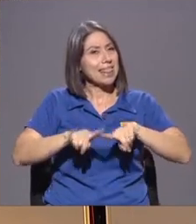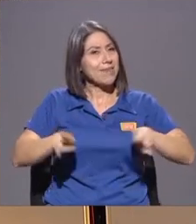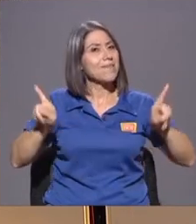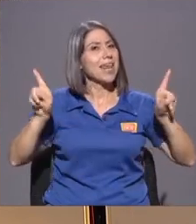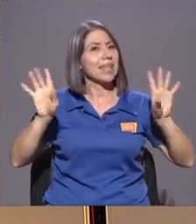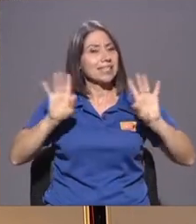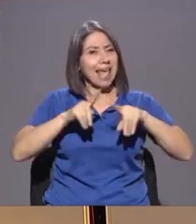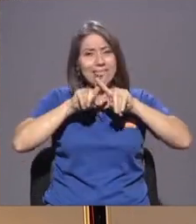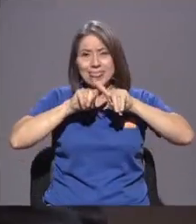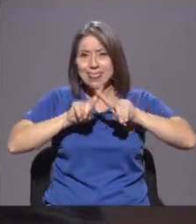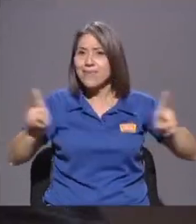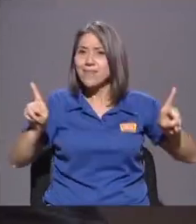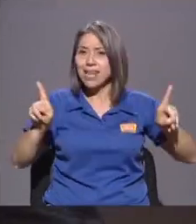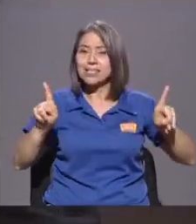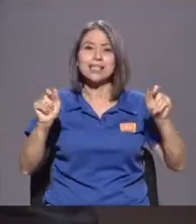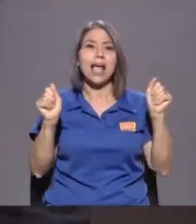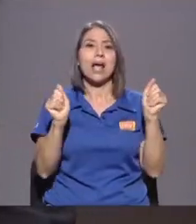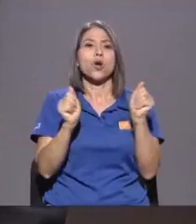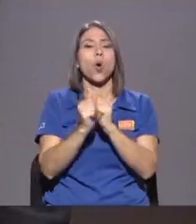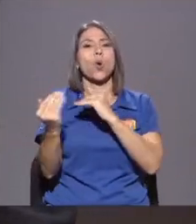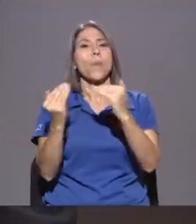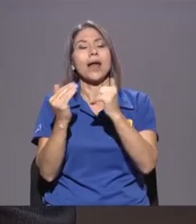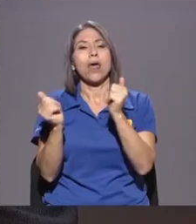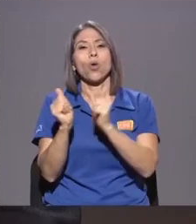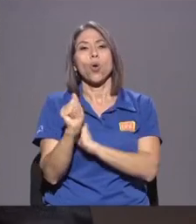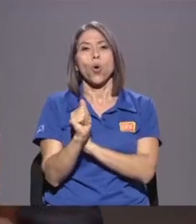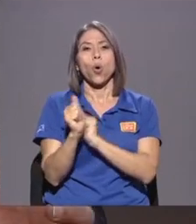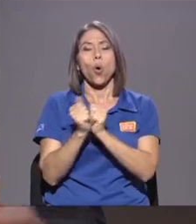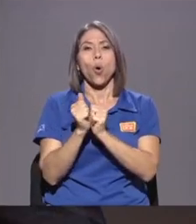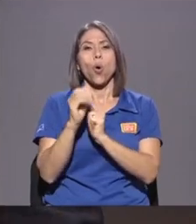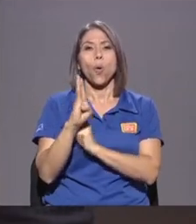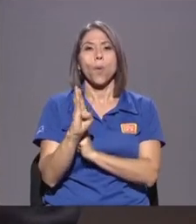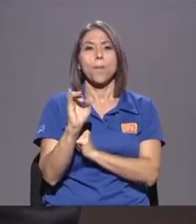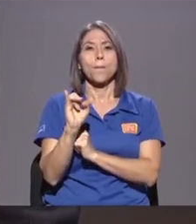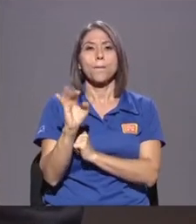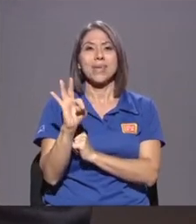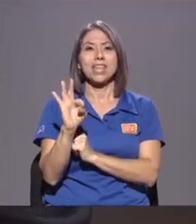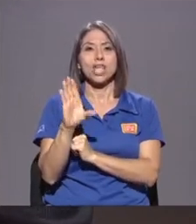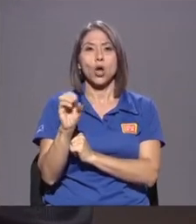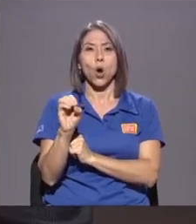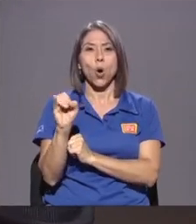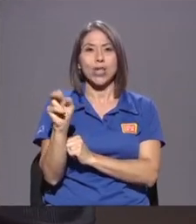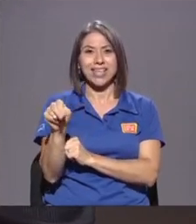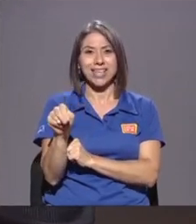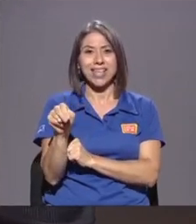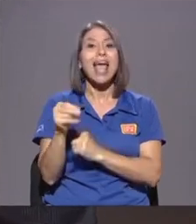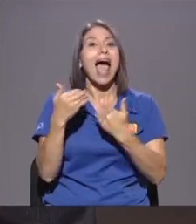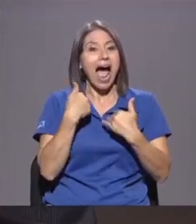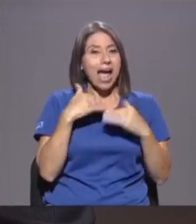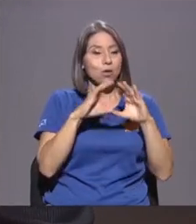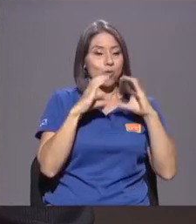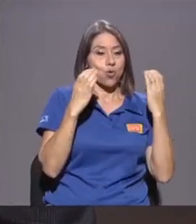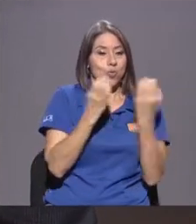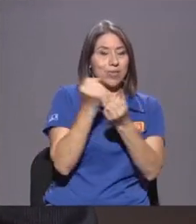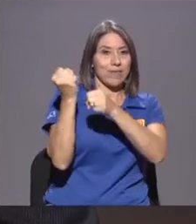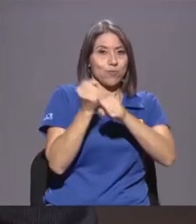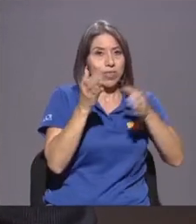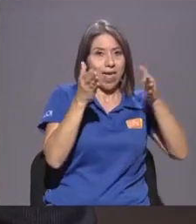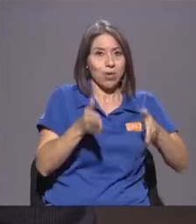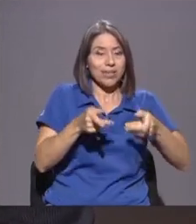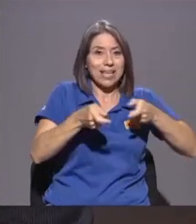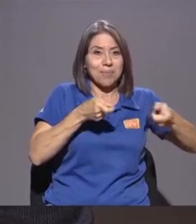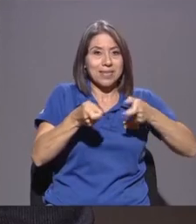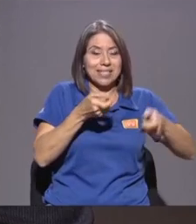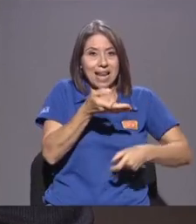Bitcoin O sea Hay un club De fundadores Que son los que administran La moneda ¿Qué es otra Característica